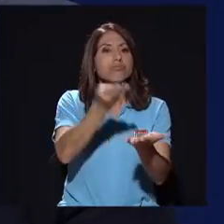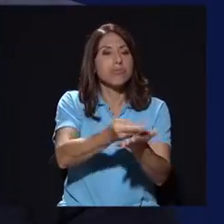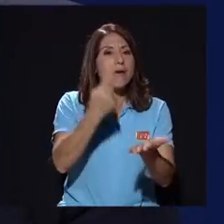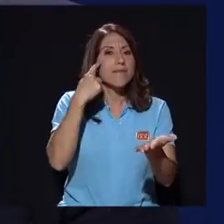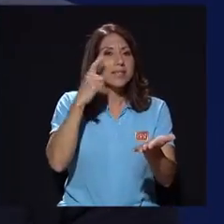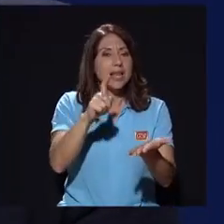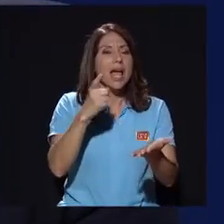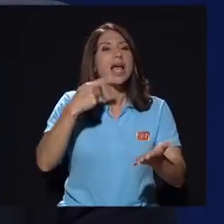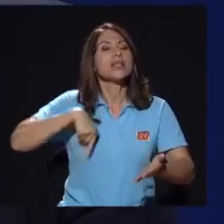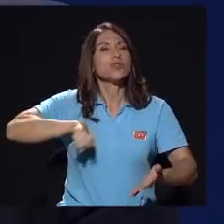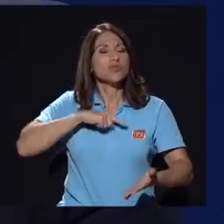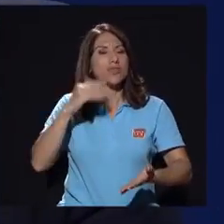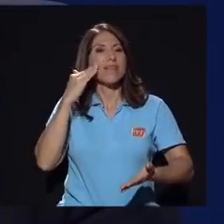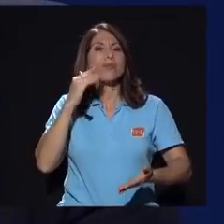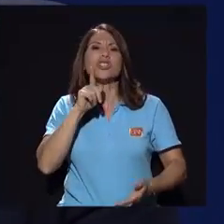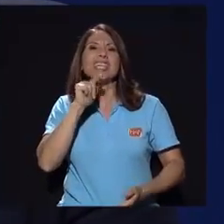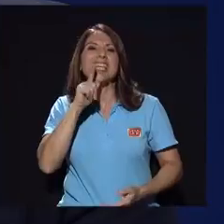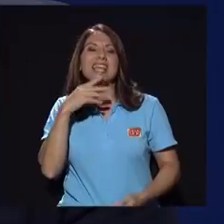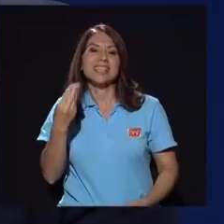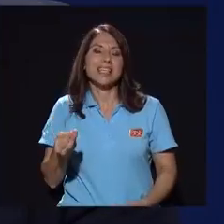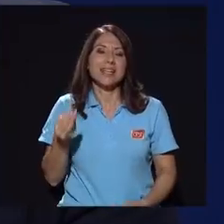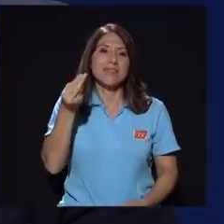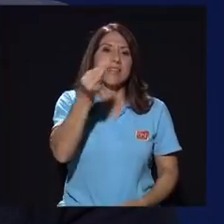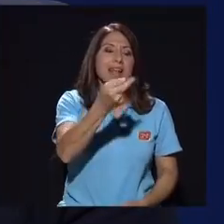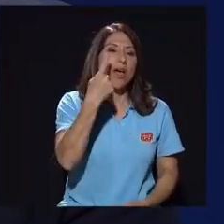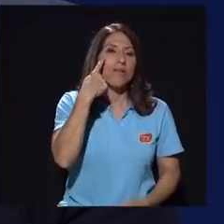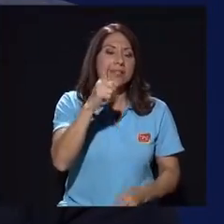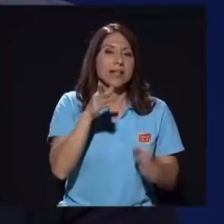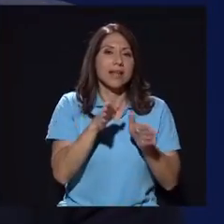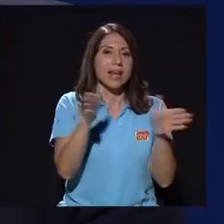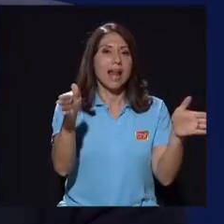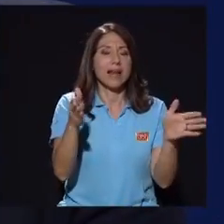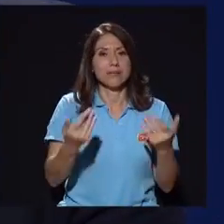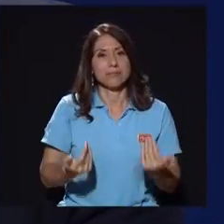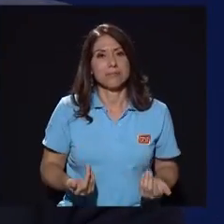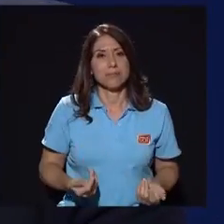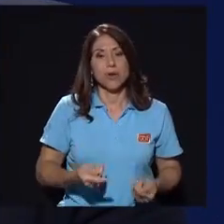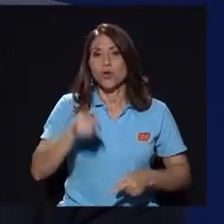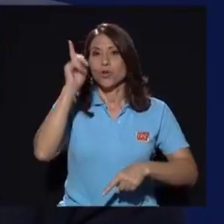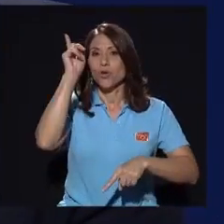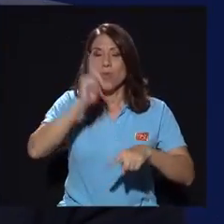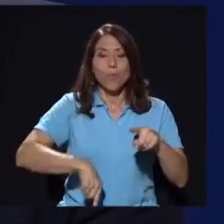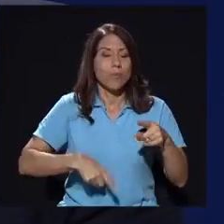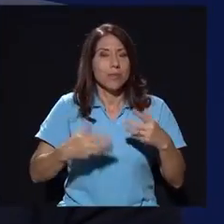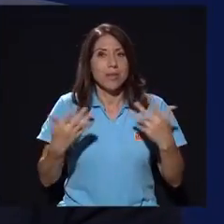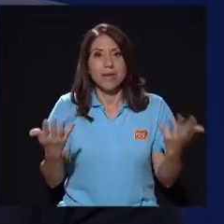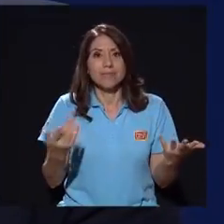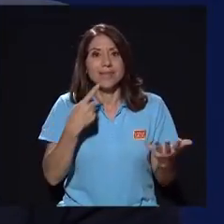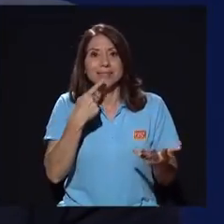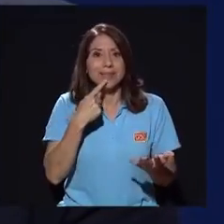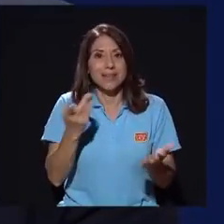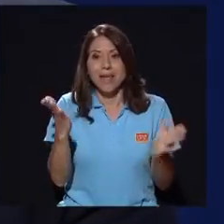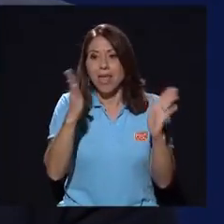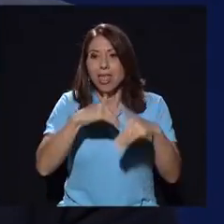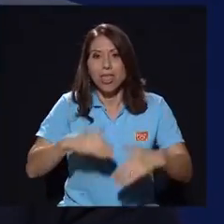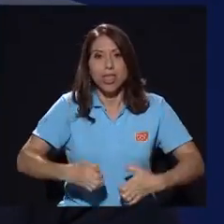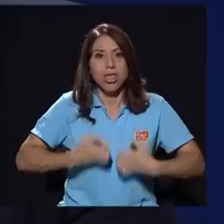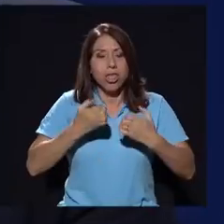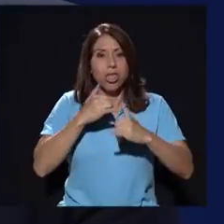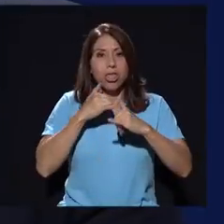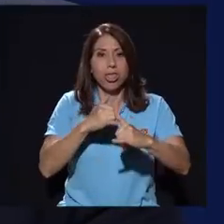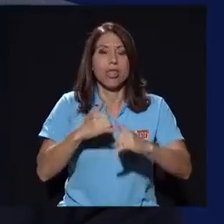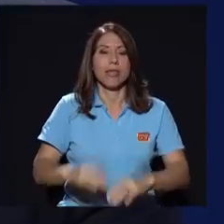fiscalía y sabíamos quién se las había entregado al fiscal general. O sea, no había forma de que esas denuncias no existieran.